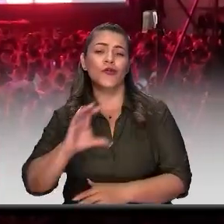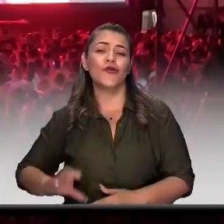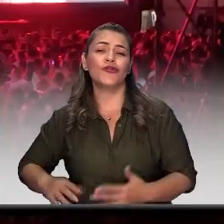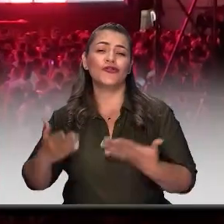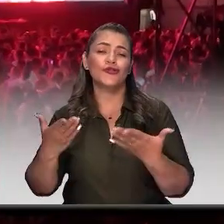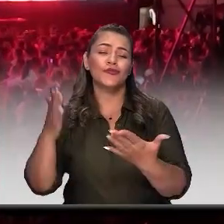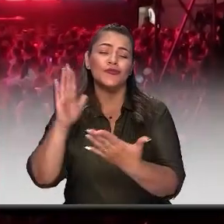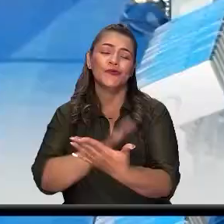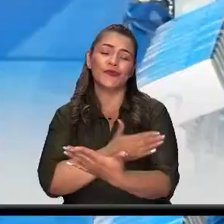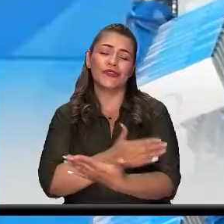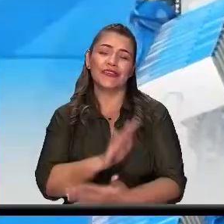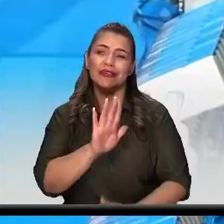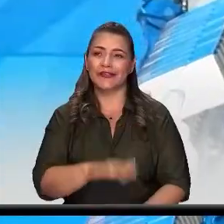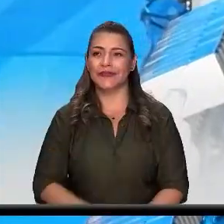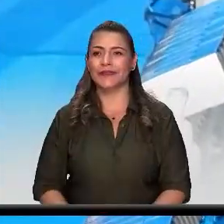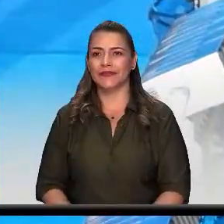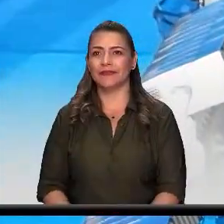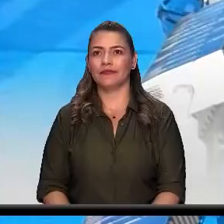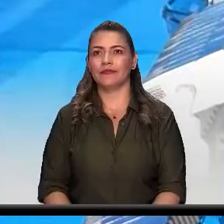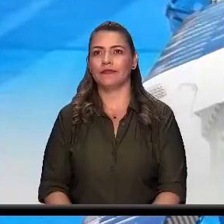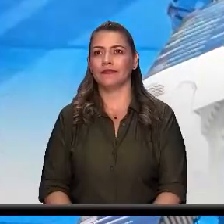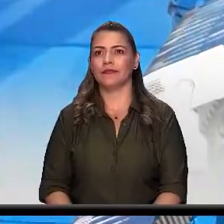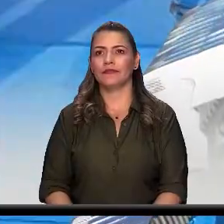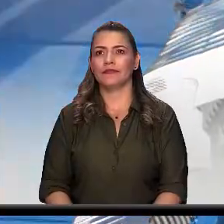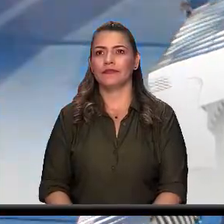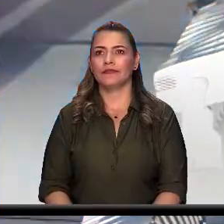Hijo de Dios